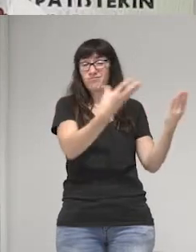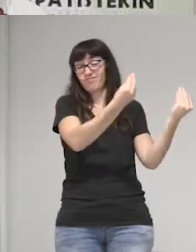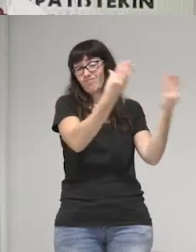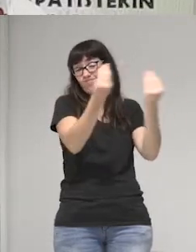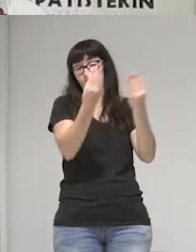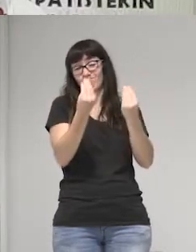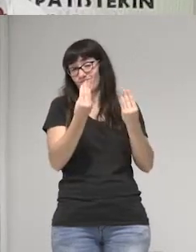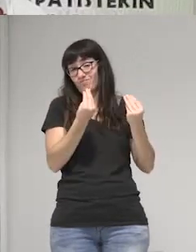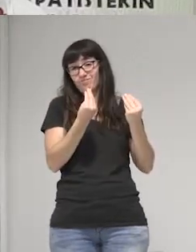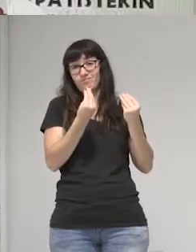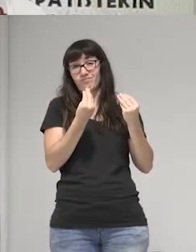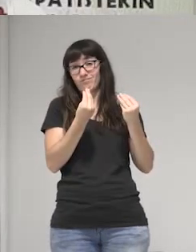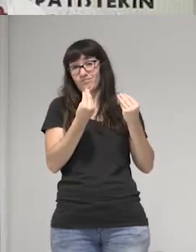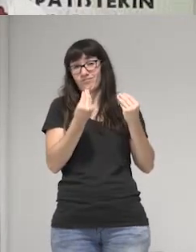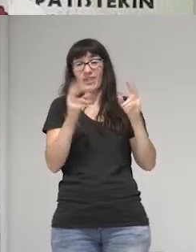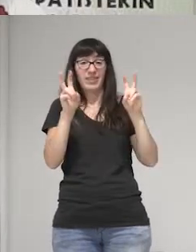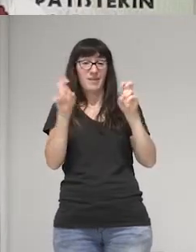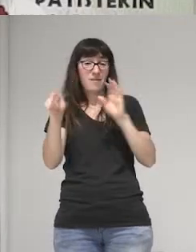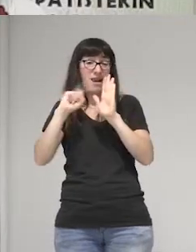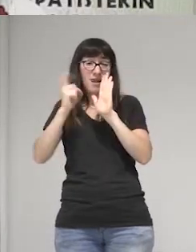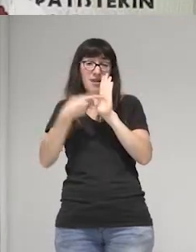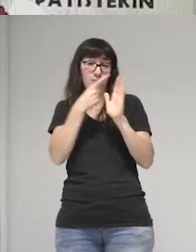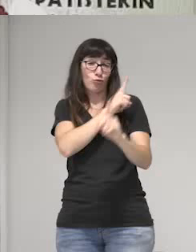este tipo de leyes